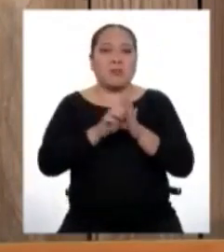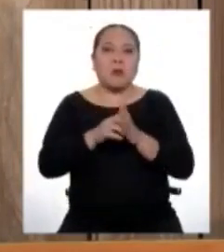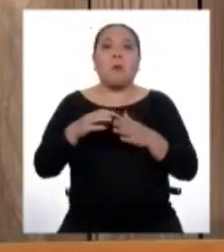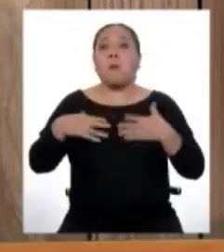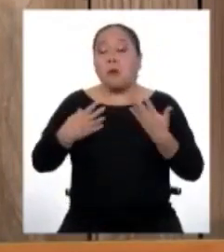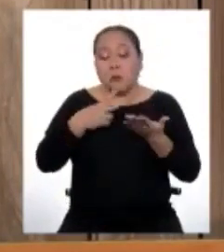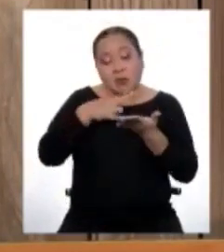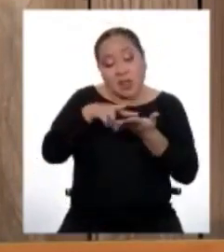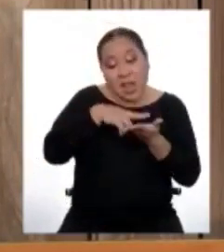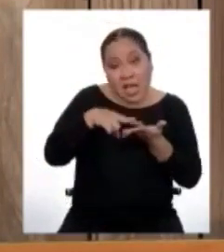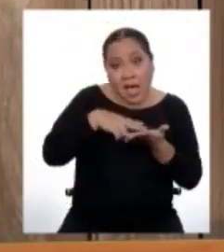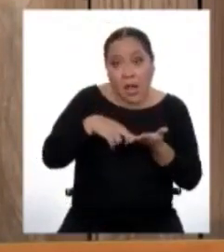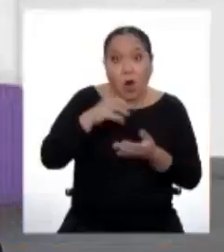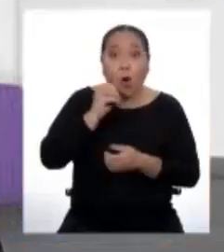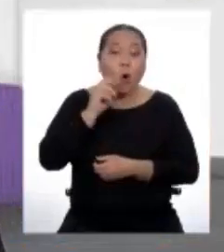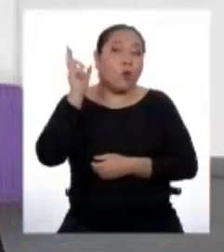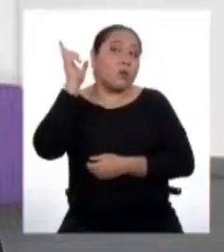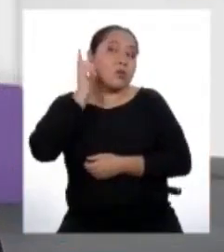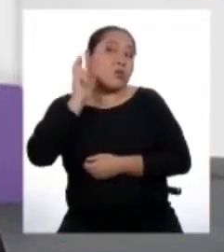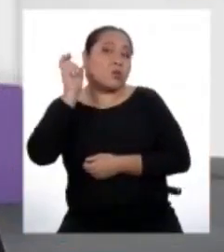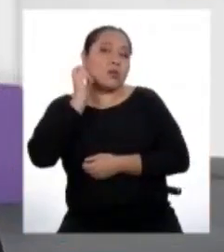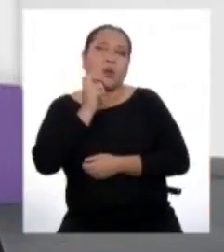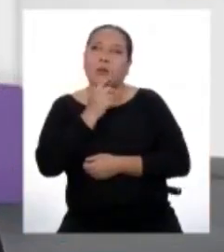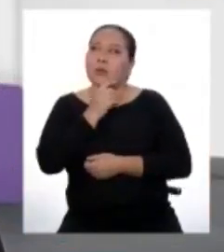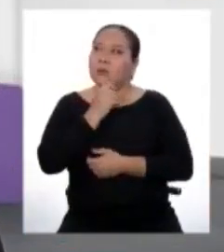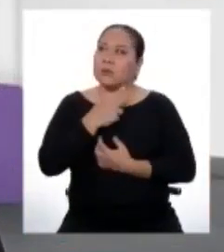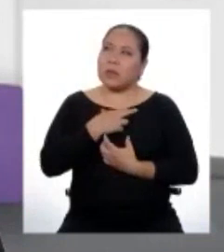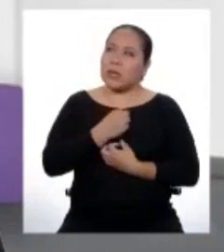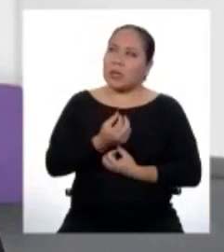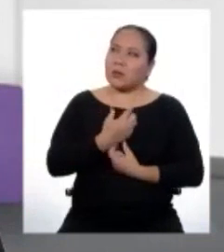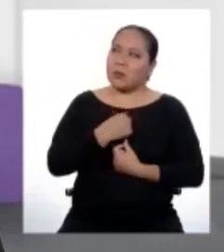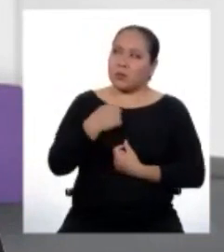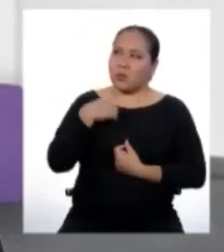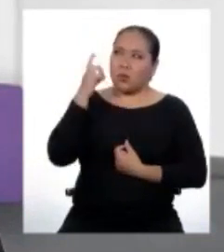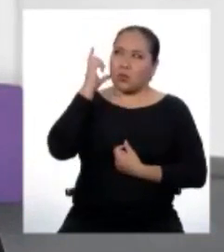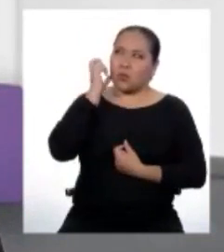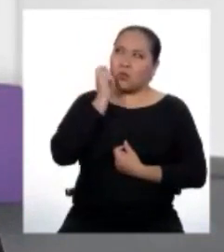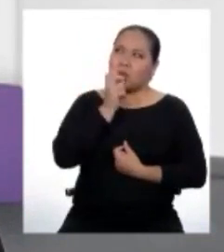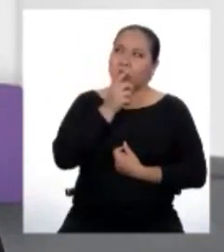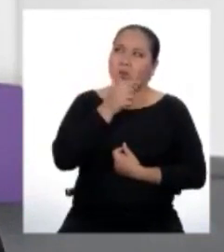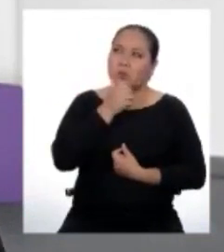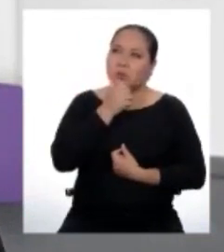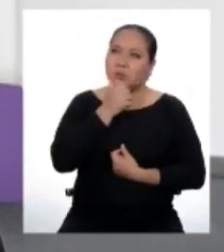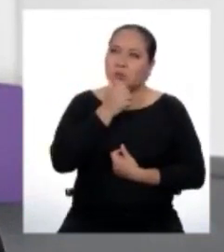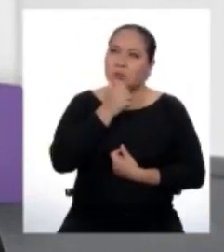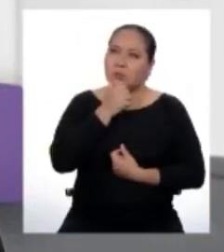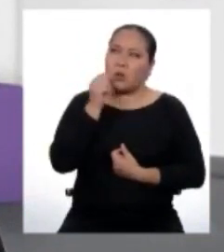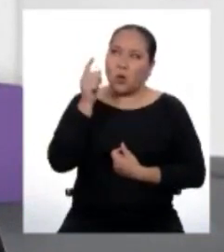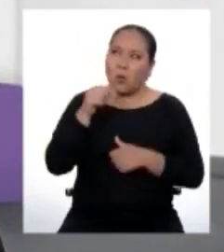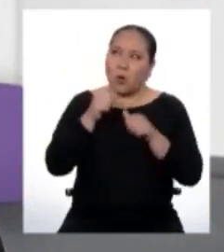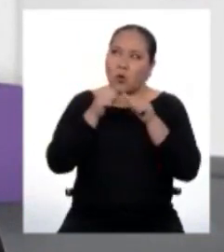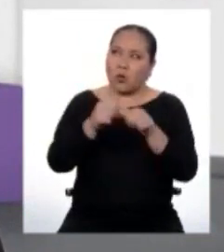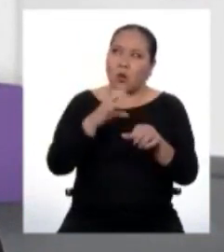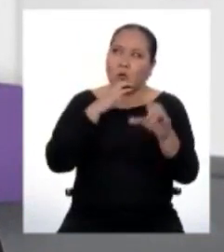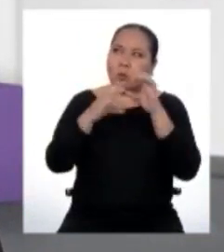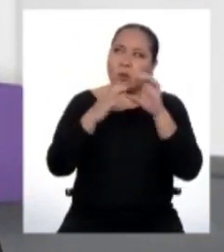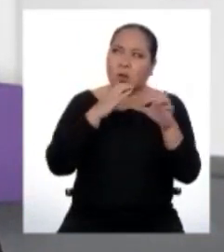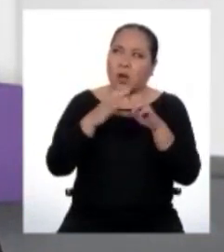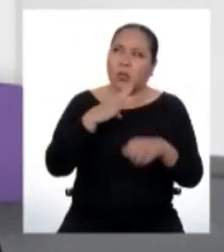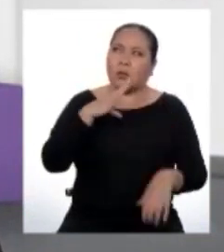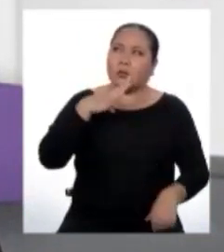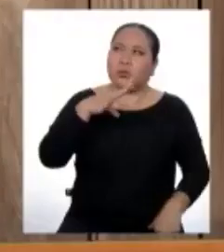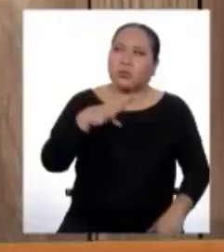leer o también escuchar. Interesante. Lo escucho. Es decir, puedes seguir comunicándose oralmente.